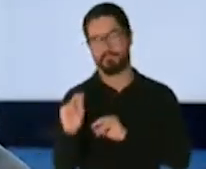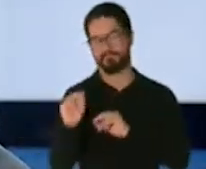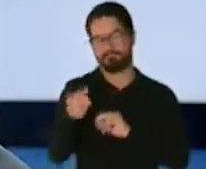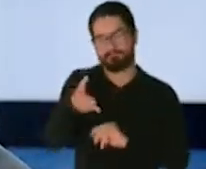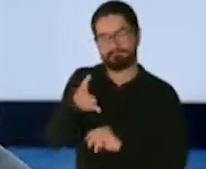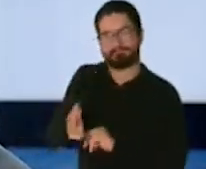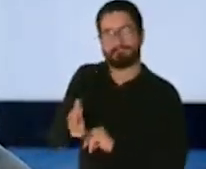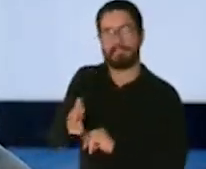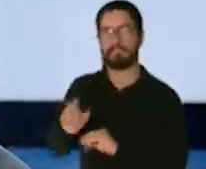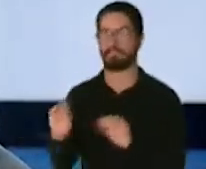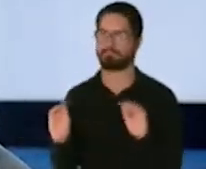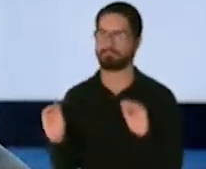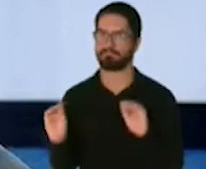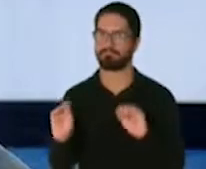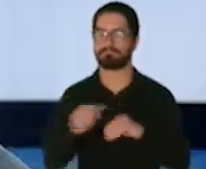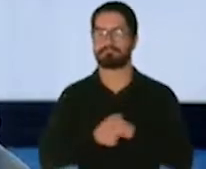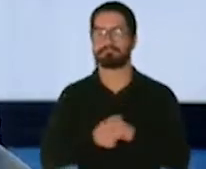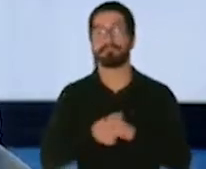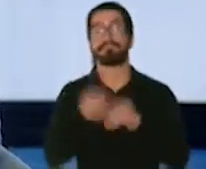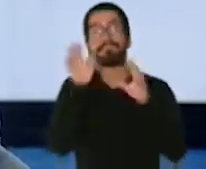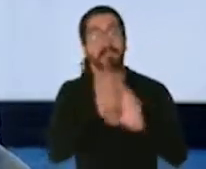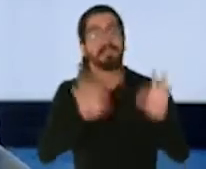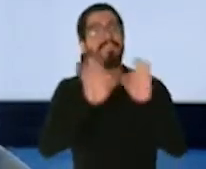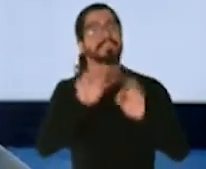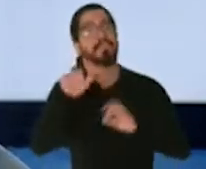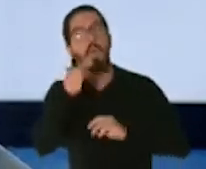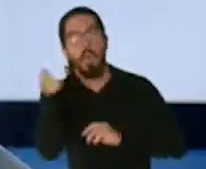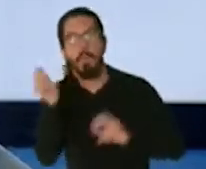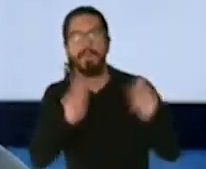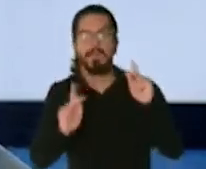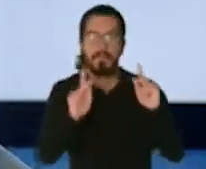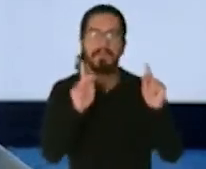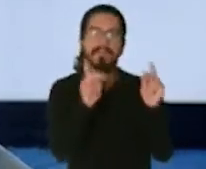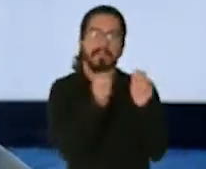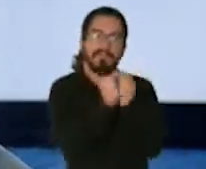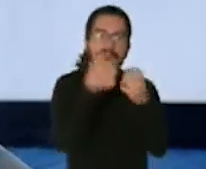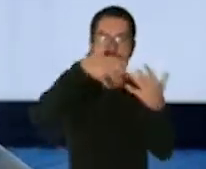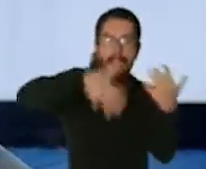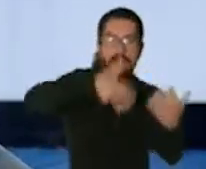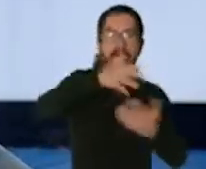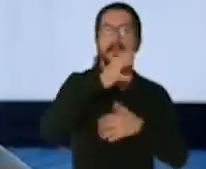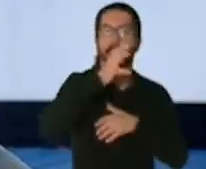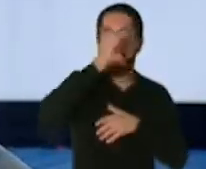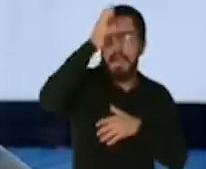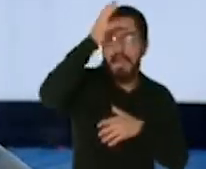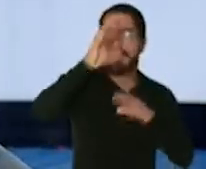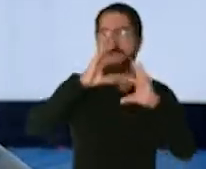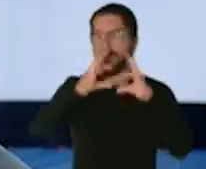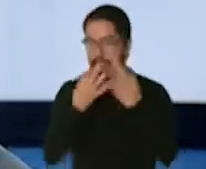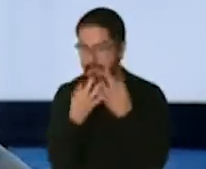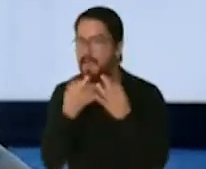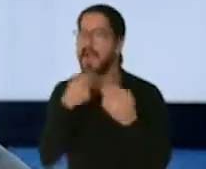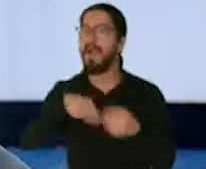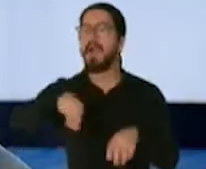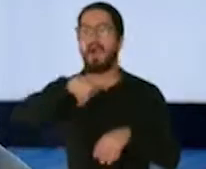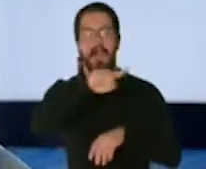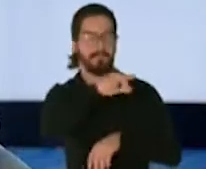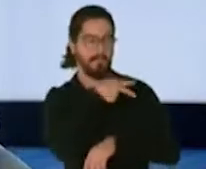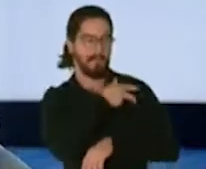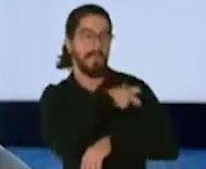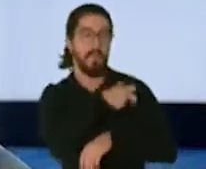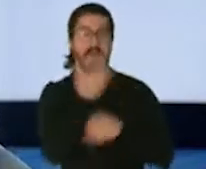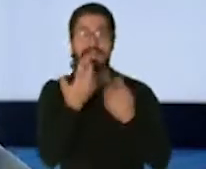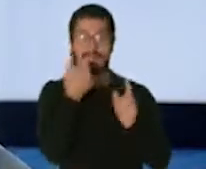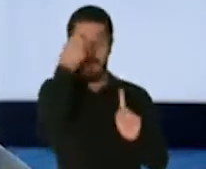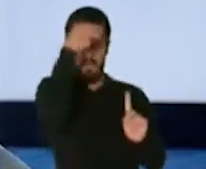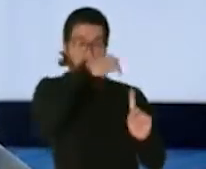logremos ir vacunando a toda la población, es decir, sus padres, sus familiares, porque si todos los que los rodean